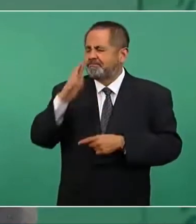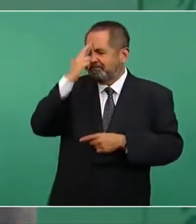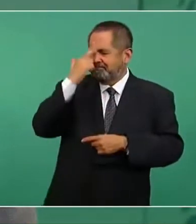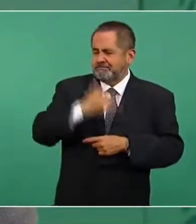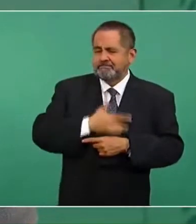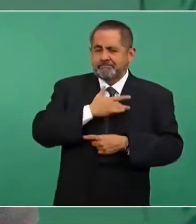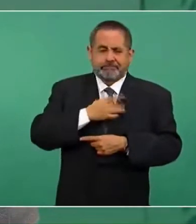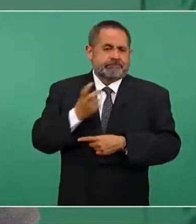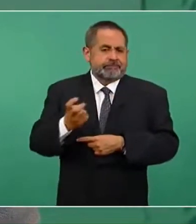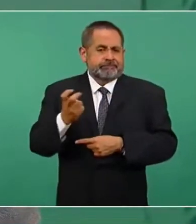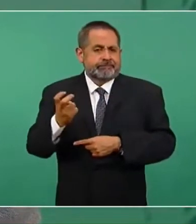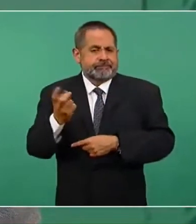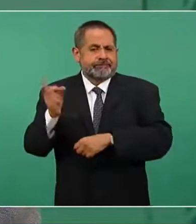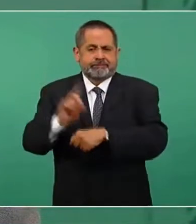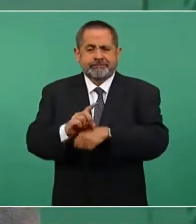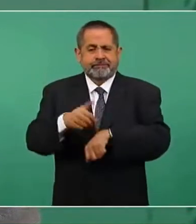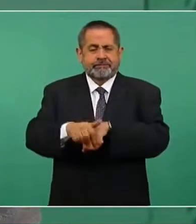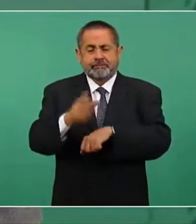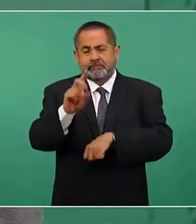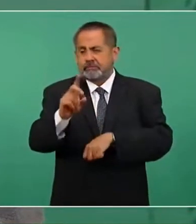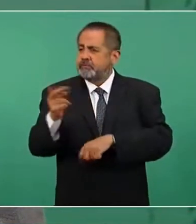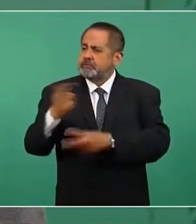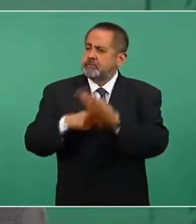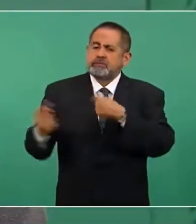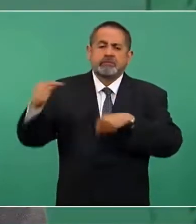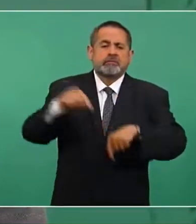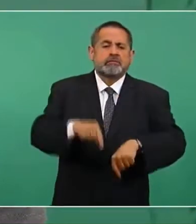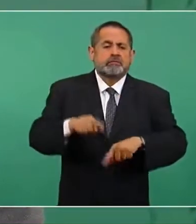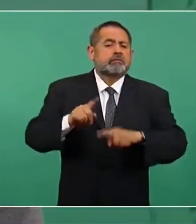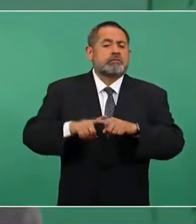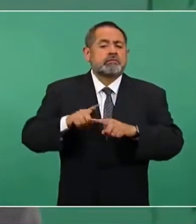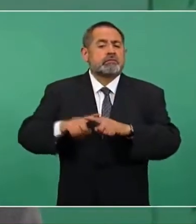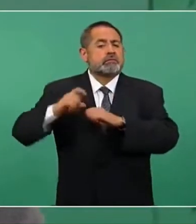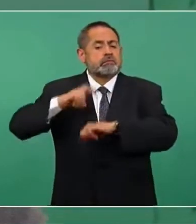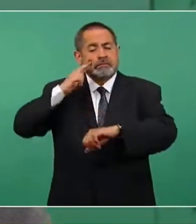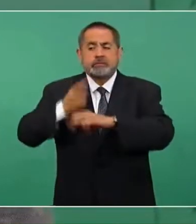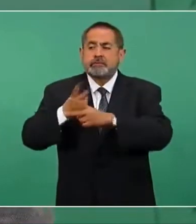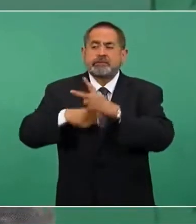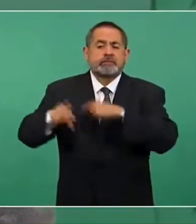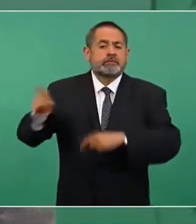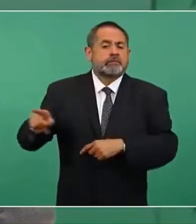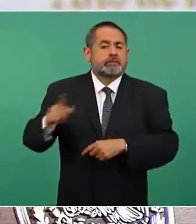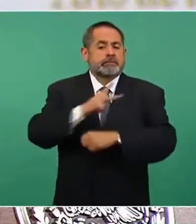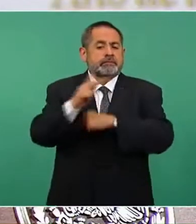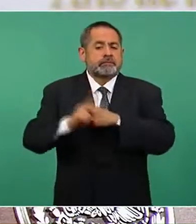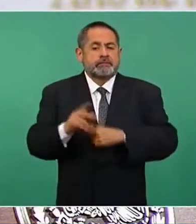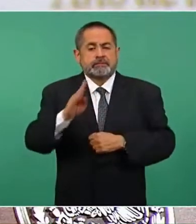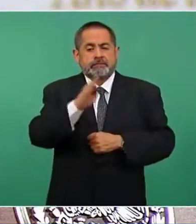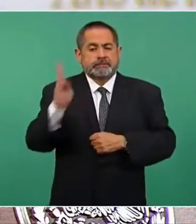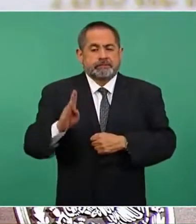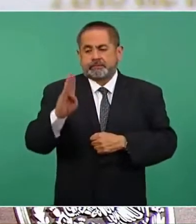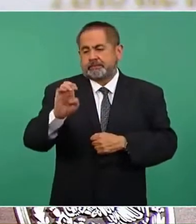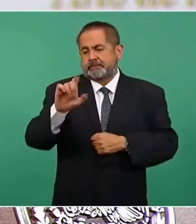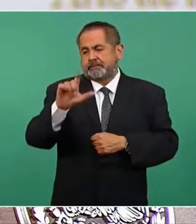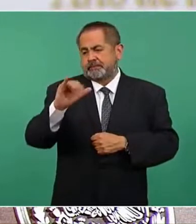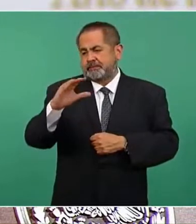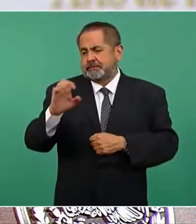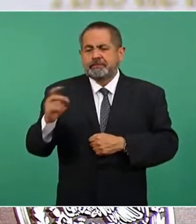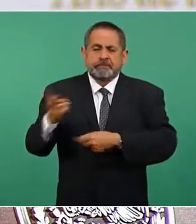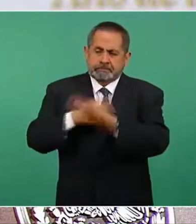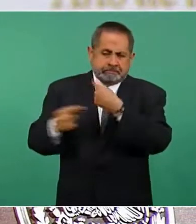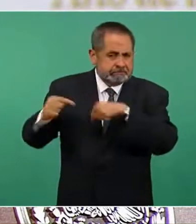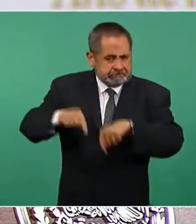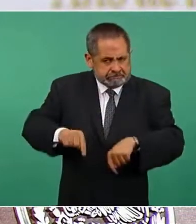y Pavón, va a estar el primer ministro de Belice. Entonces, invitamos